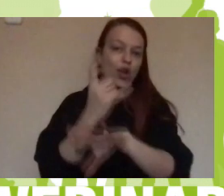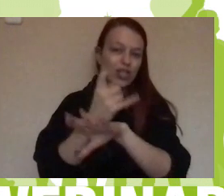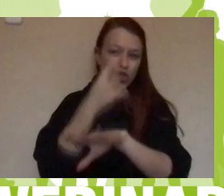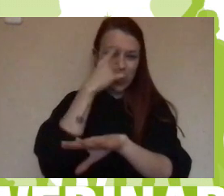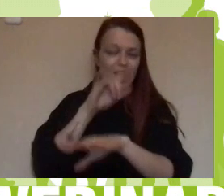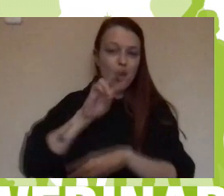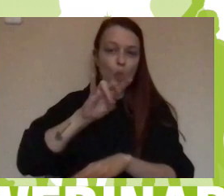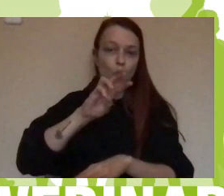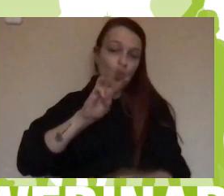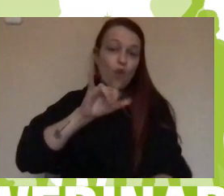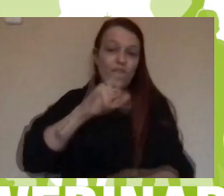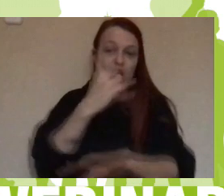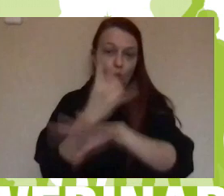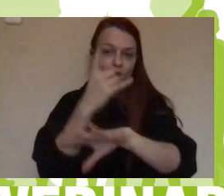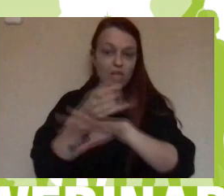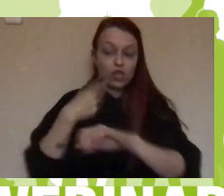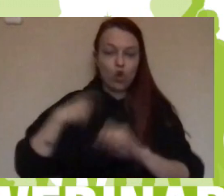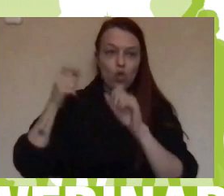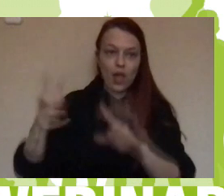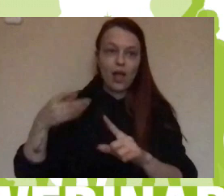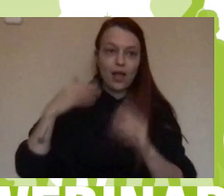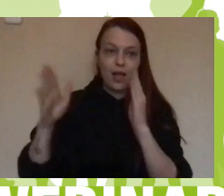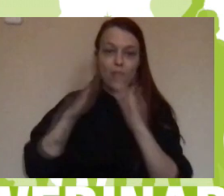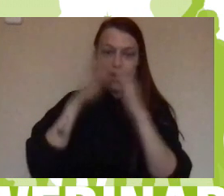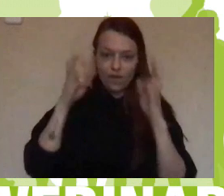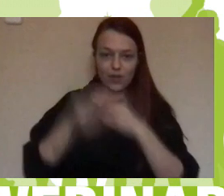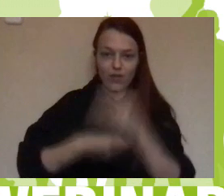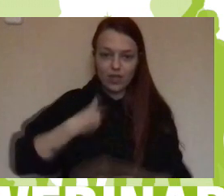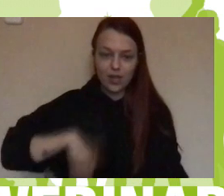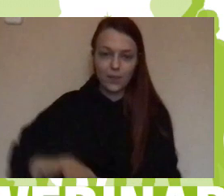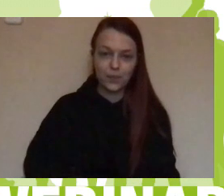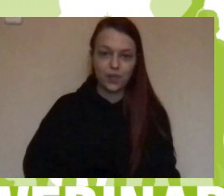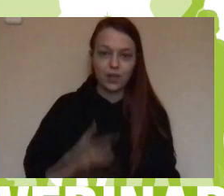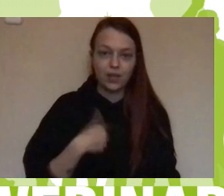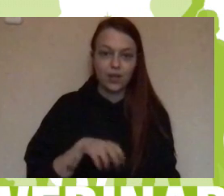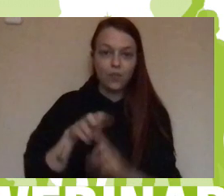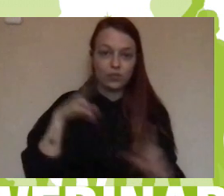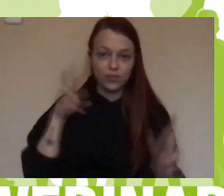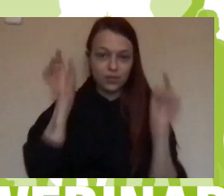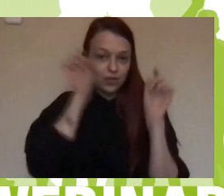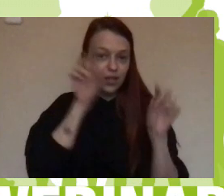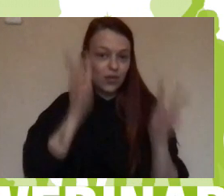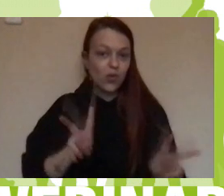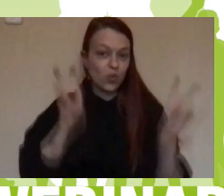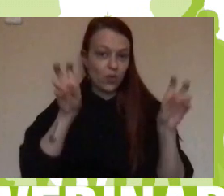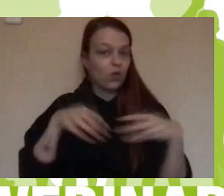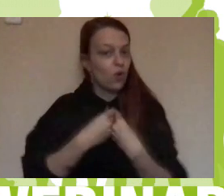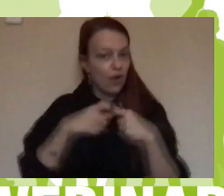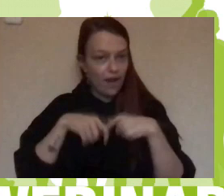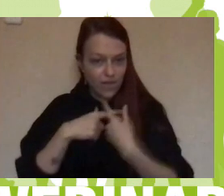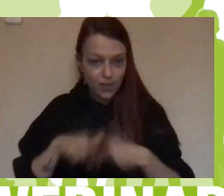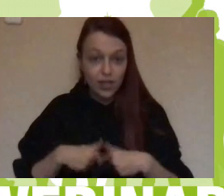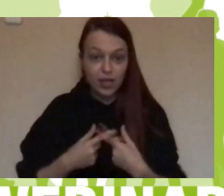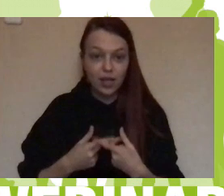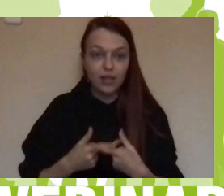eso ya lo hicimos en el confinamiento. Planteamos nuevos horizontes educativos, lógicamente, y con las familias. Y diréis,